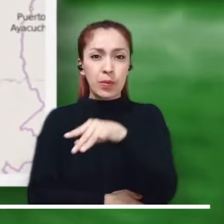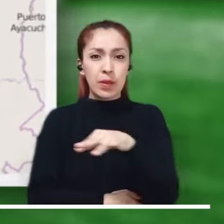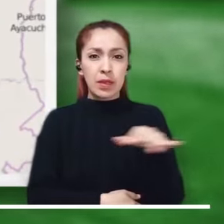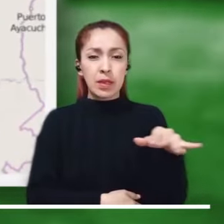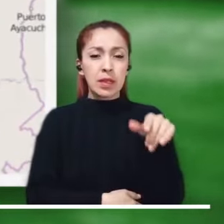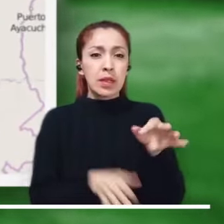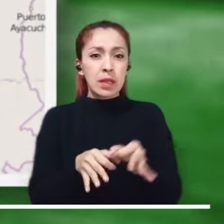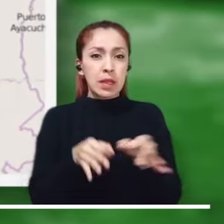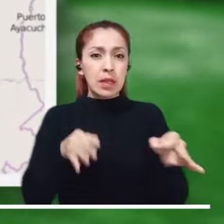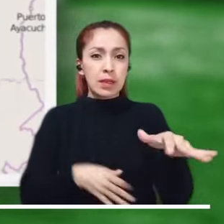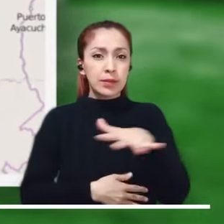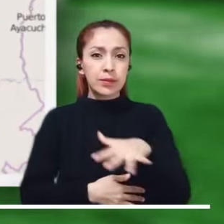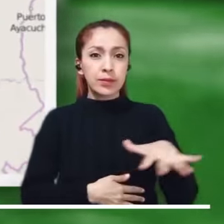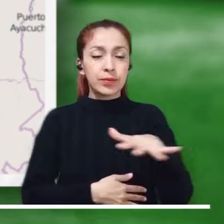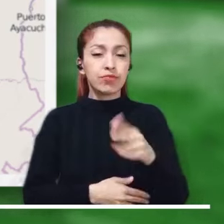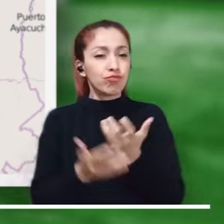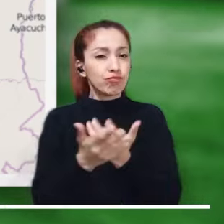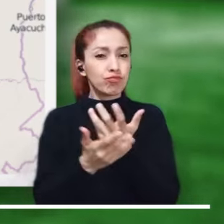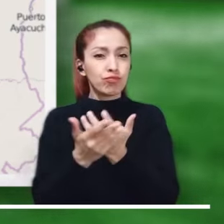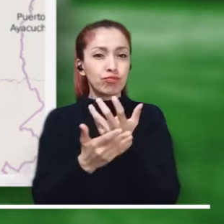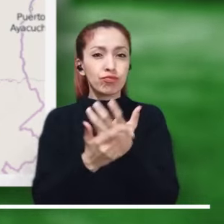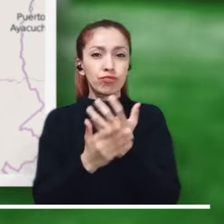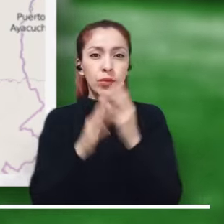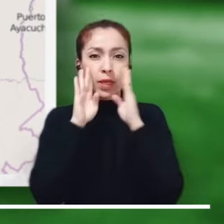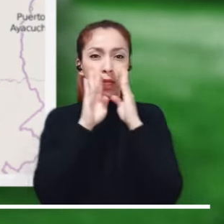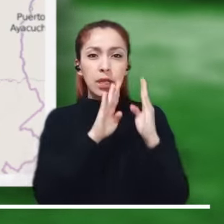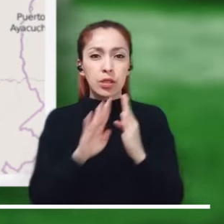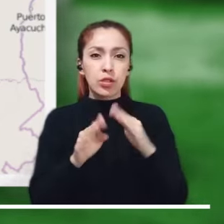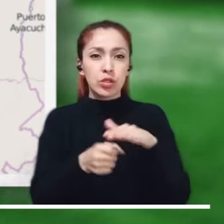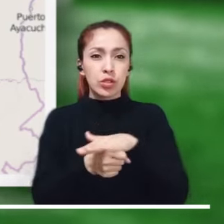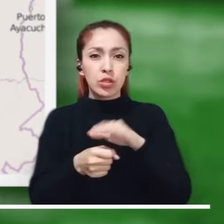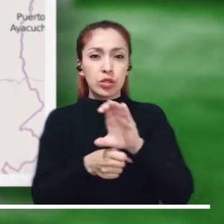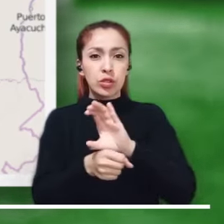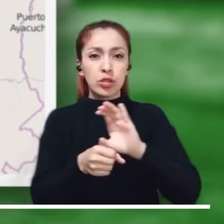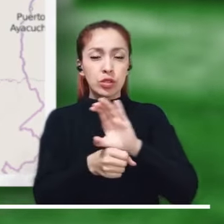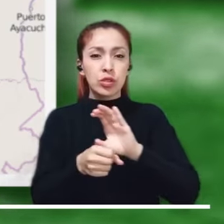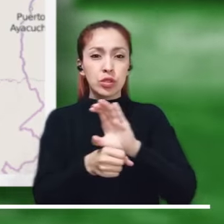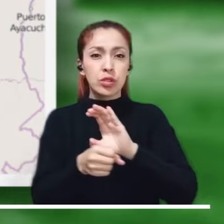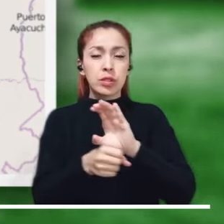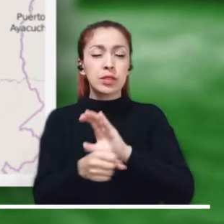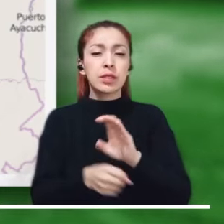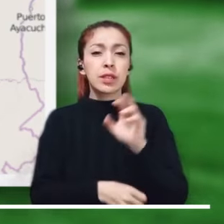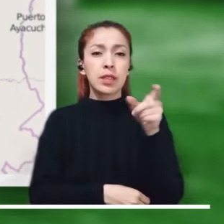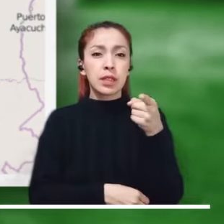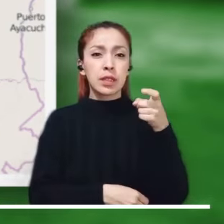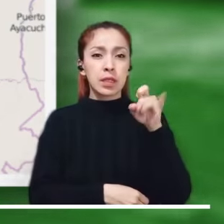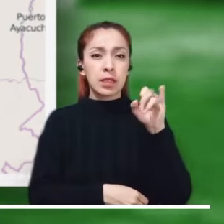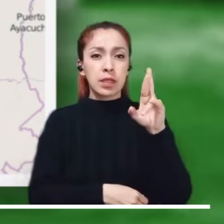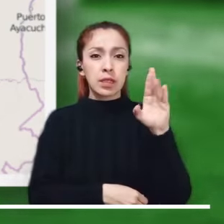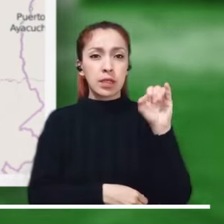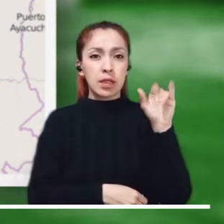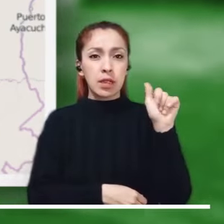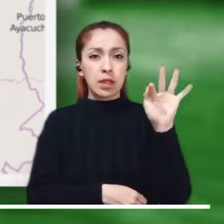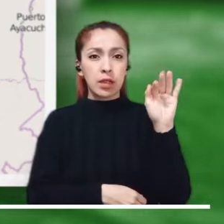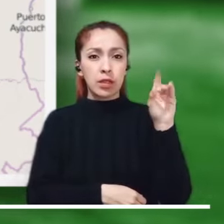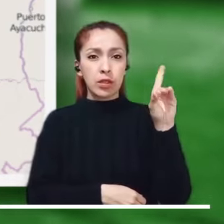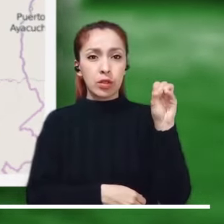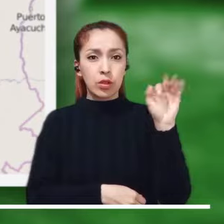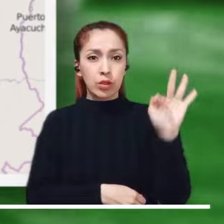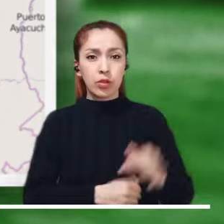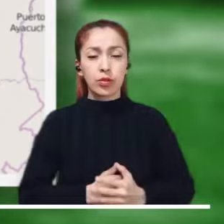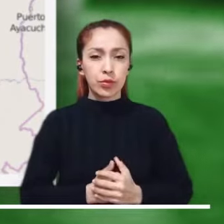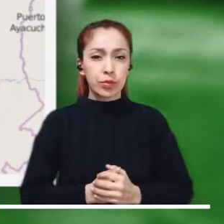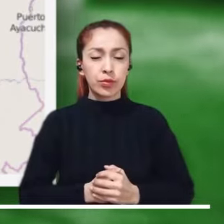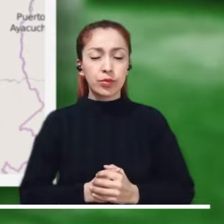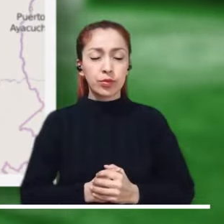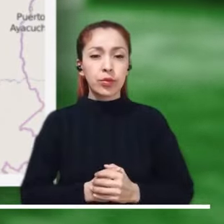dique que contiene el río Magdalena a la altura de Maganguey. Se recomienda especial atención en la zona urbana del barrio